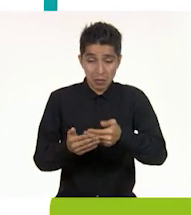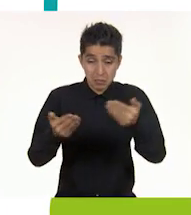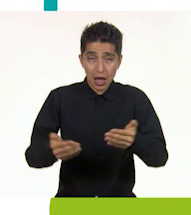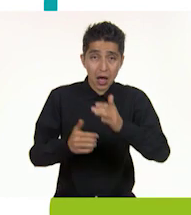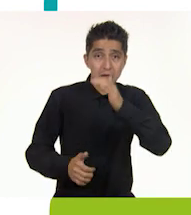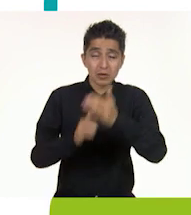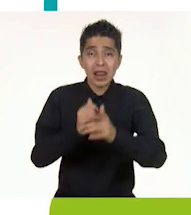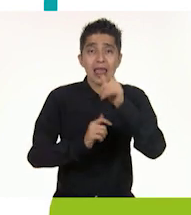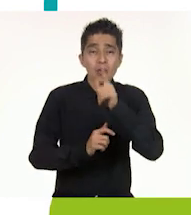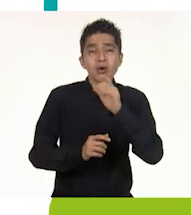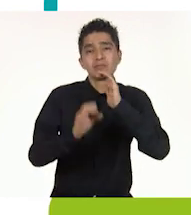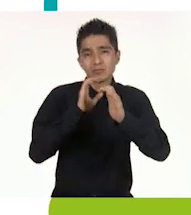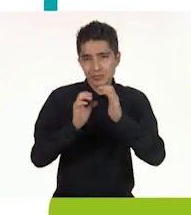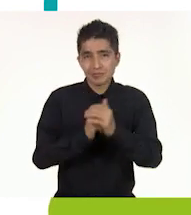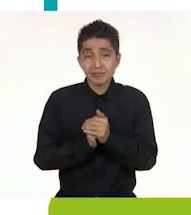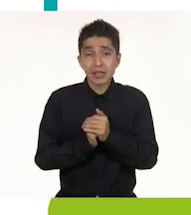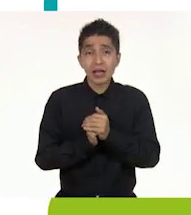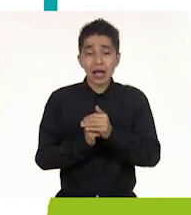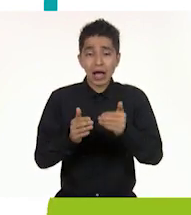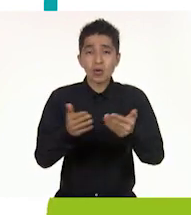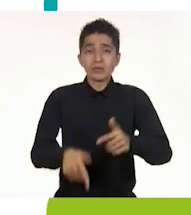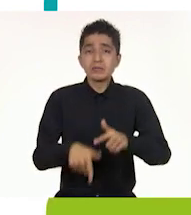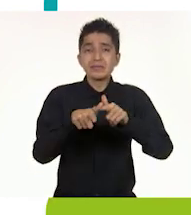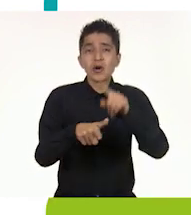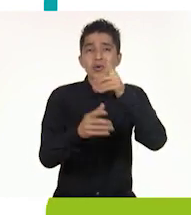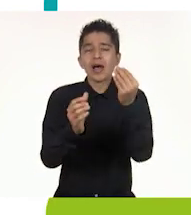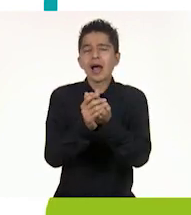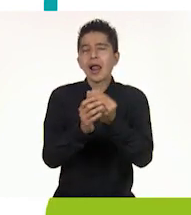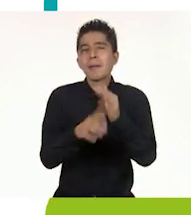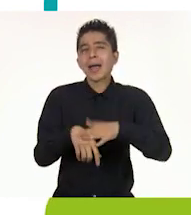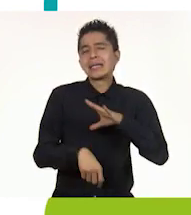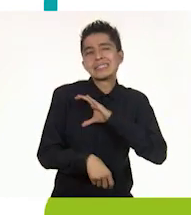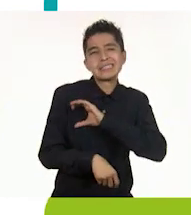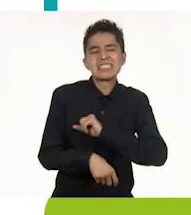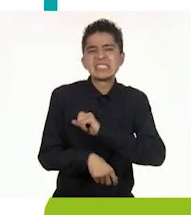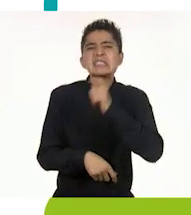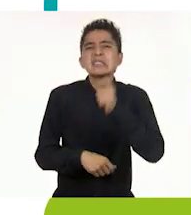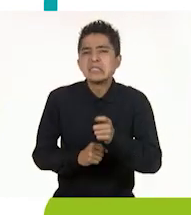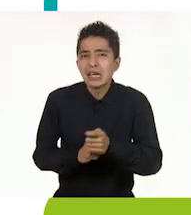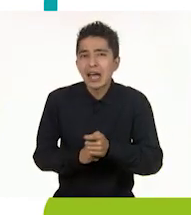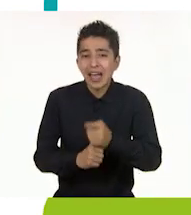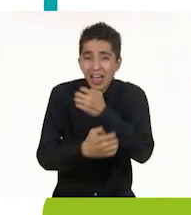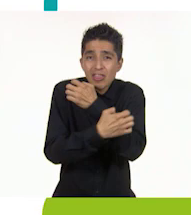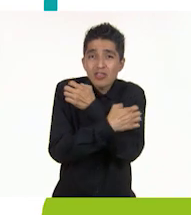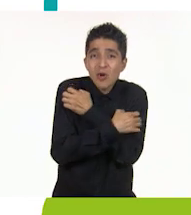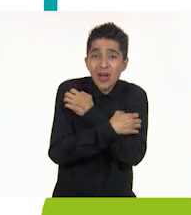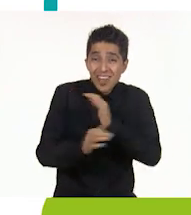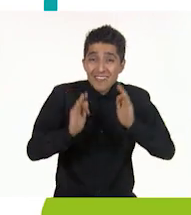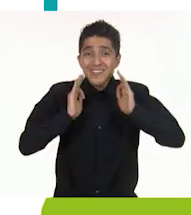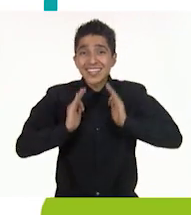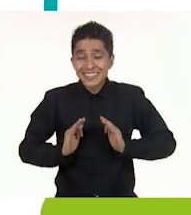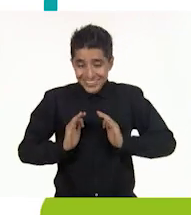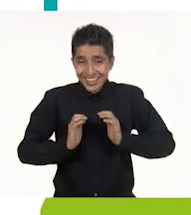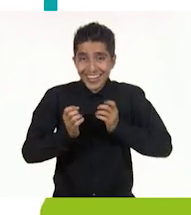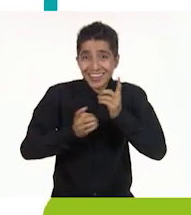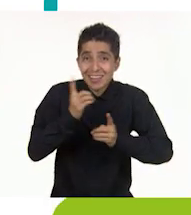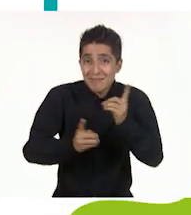lenguaje y comunicación. Pero continúa una de nuestras clases favoritas, que es... ¡Educación física!